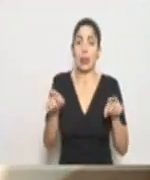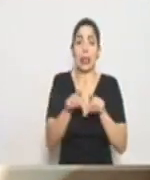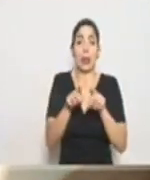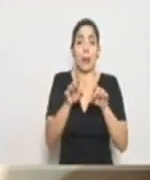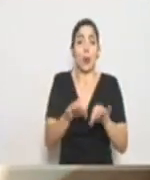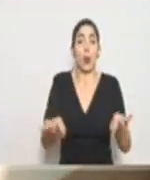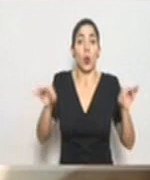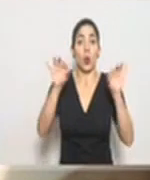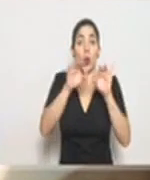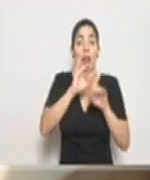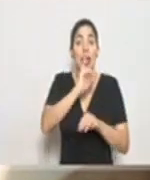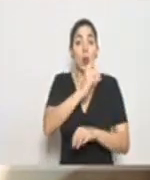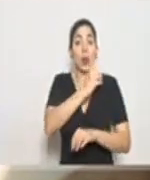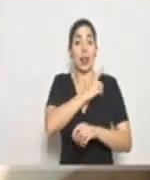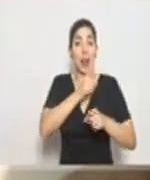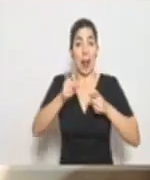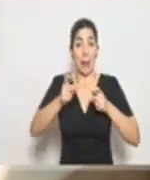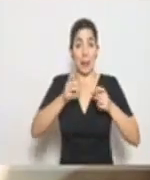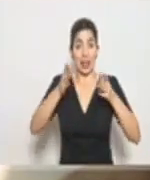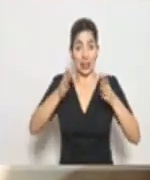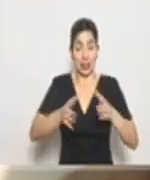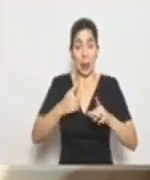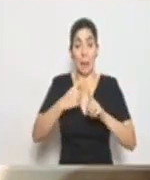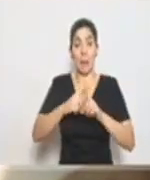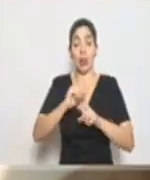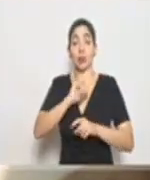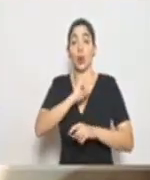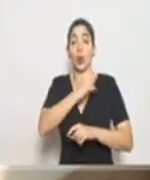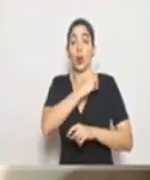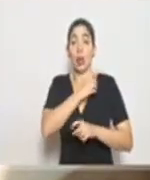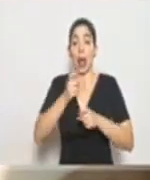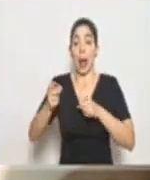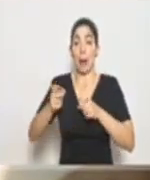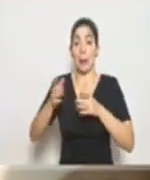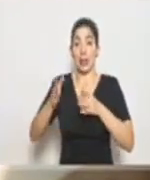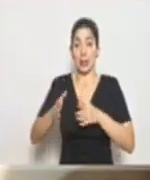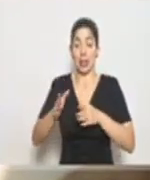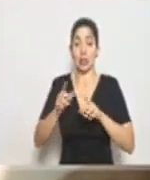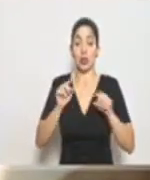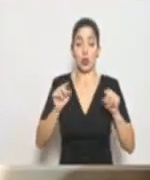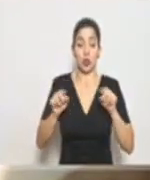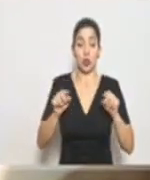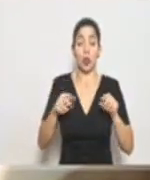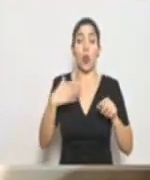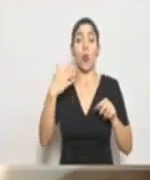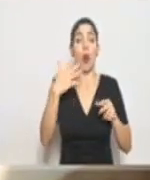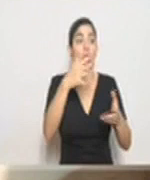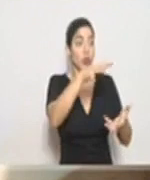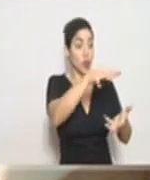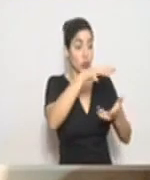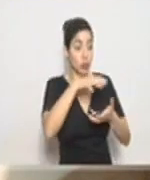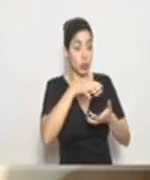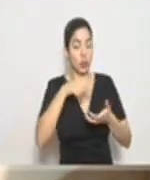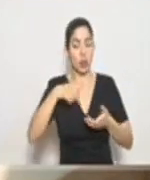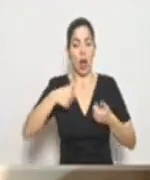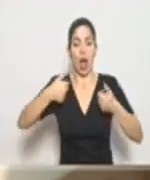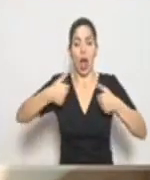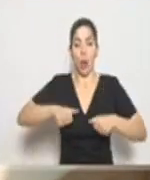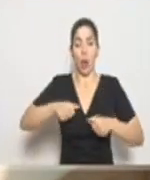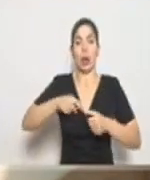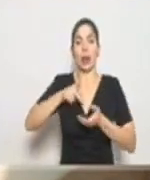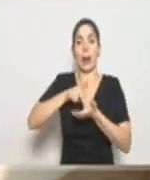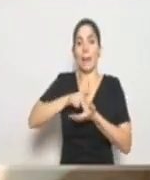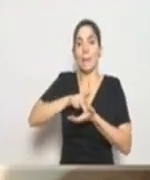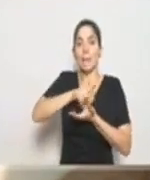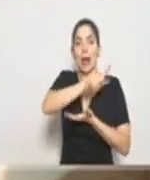importante que las juntas administrativas y las juntas de educación tomen inmediatamente, reciben los productos, los acuerdos de hacer el pago al